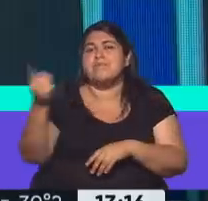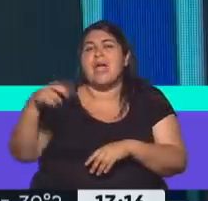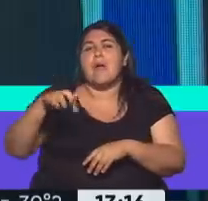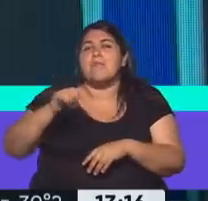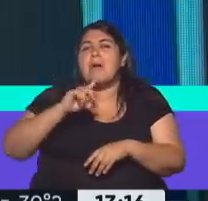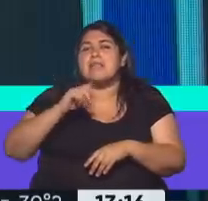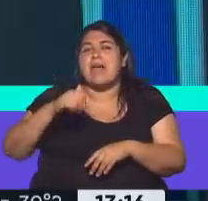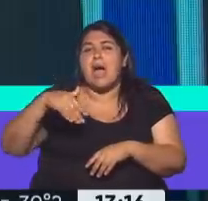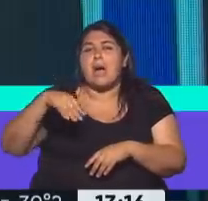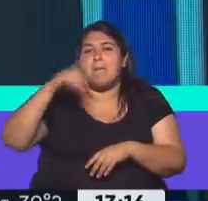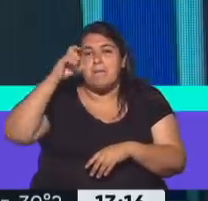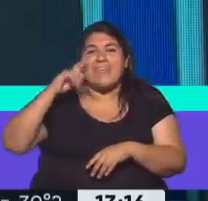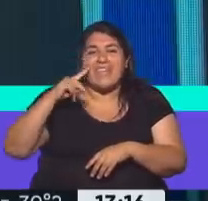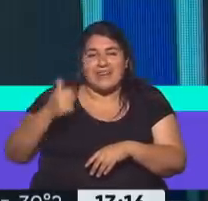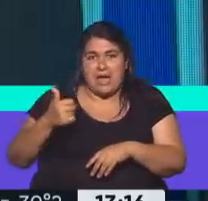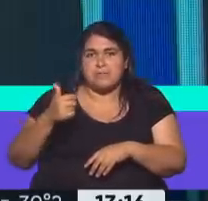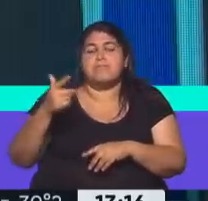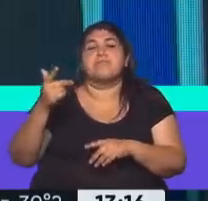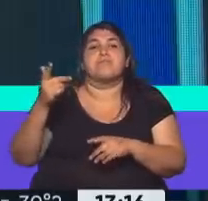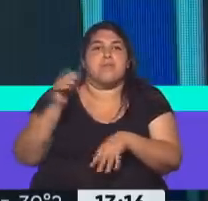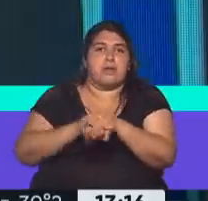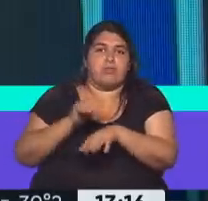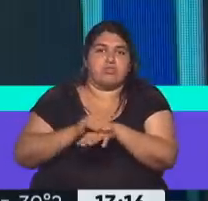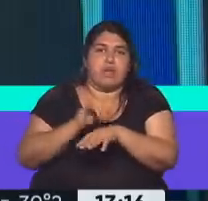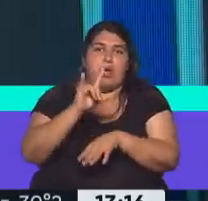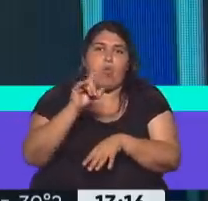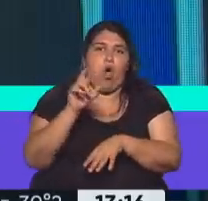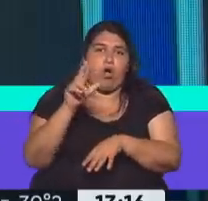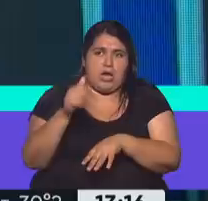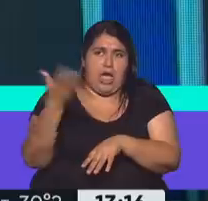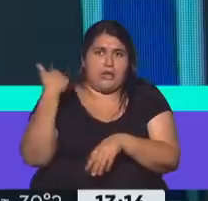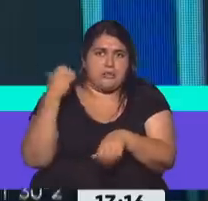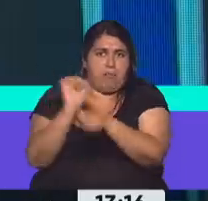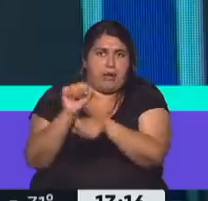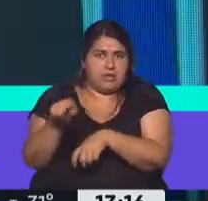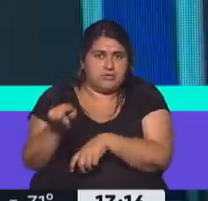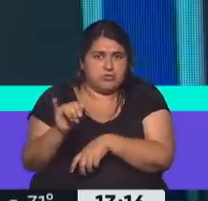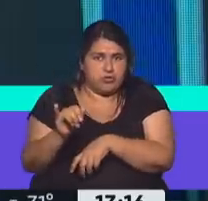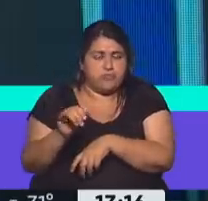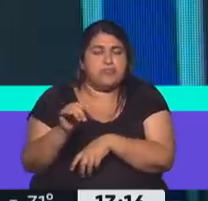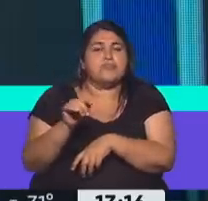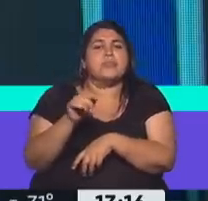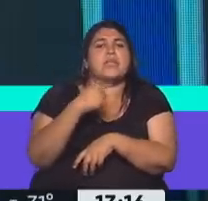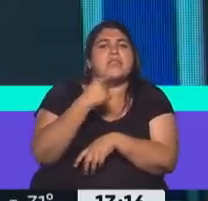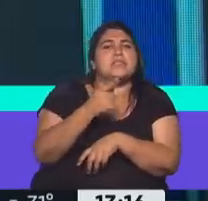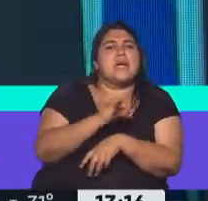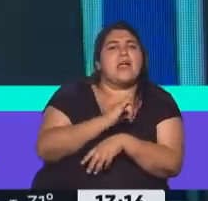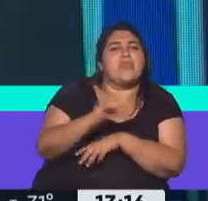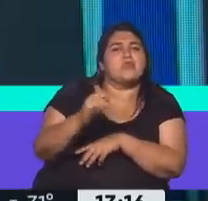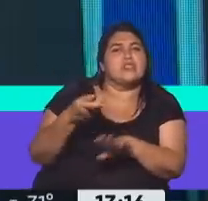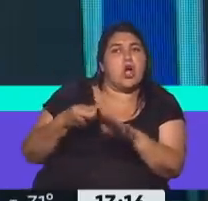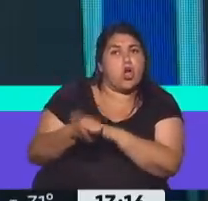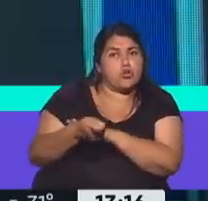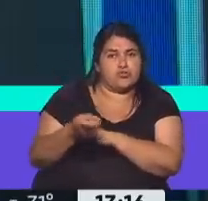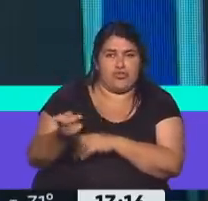dirigente de la UOCRA, estuvo detenido, y precisamente de lo que se habla en este caso es no de denuncias de corrupción, sino